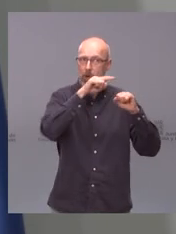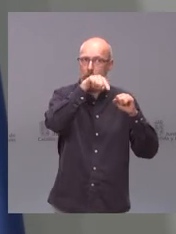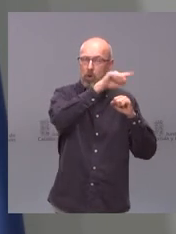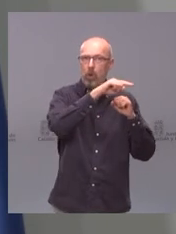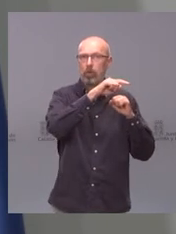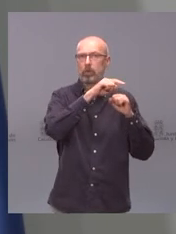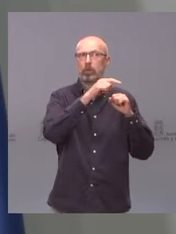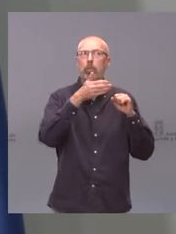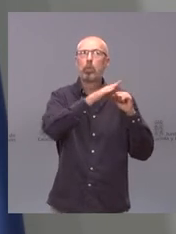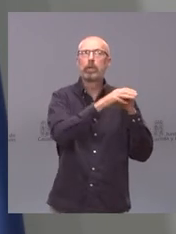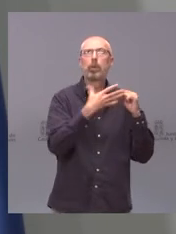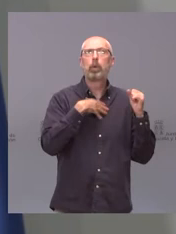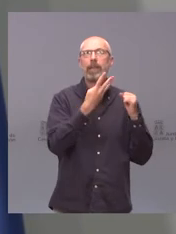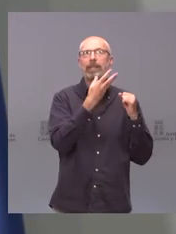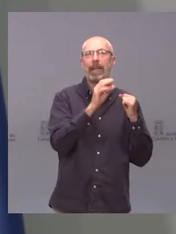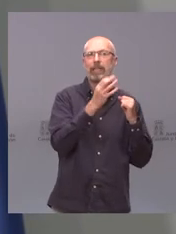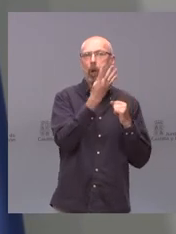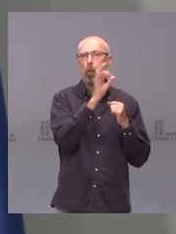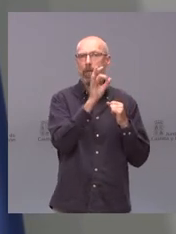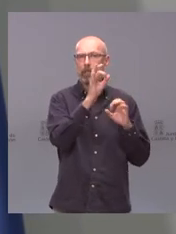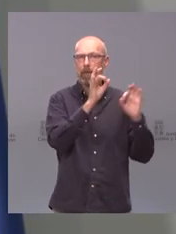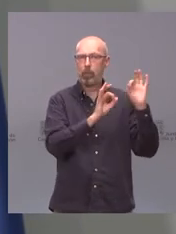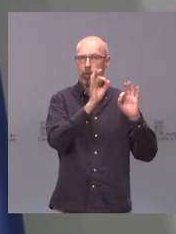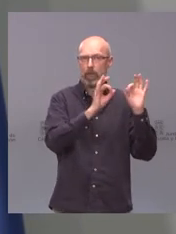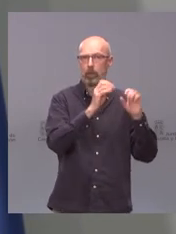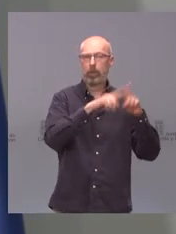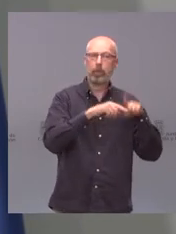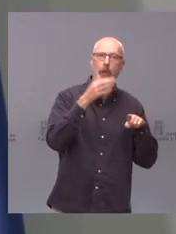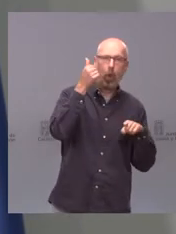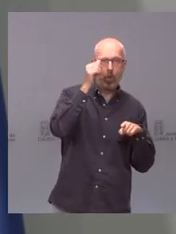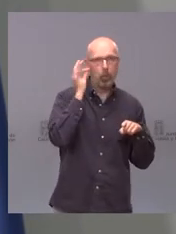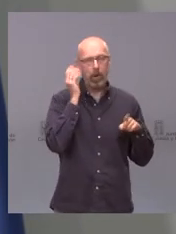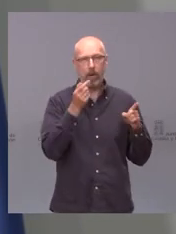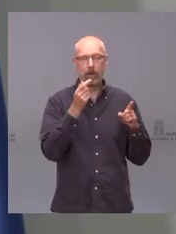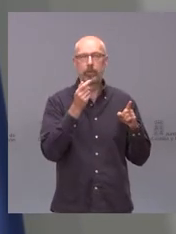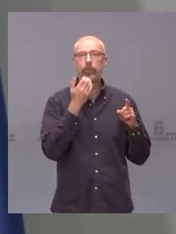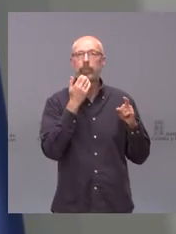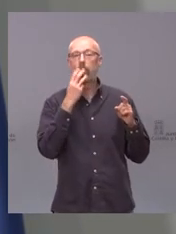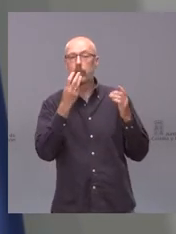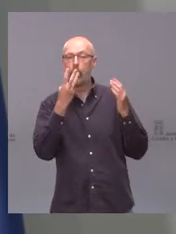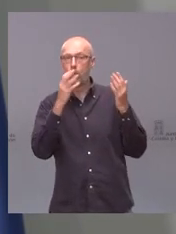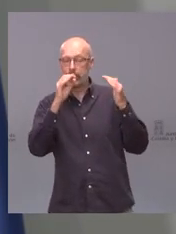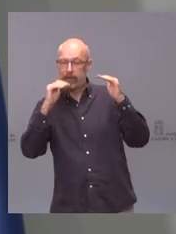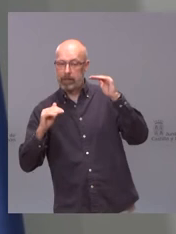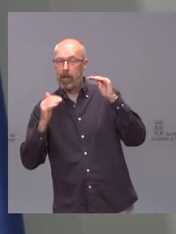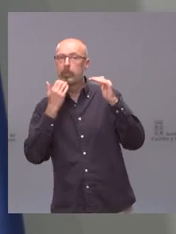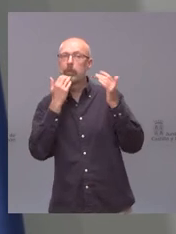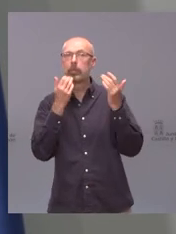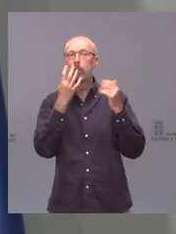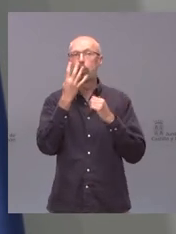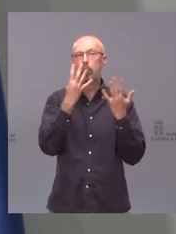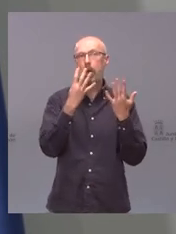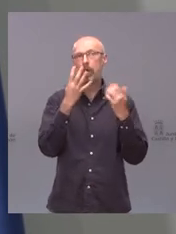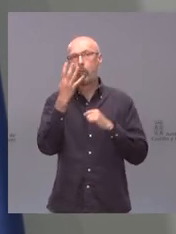30 40 por ciento dependiendo de hombres o mujeres en los 80 está entre el 9 y el 4 por ciento entre 70 y 79